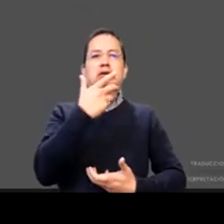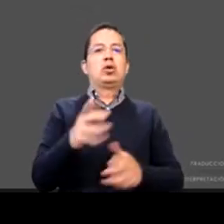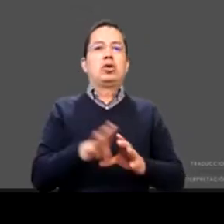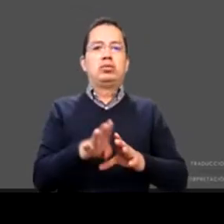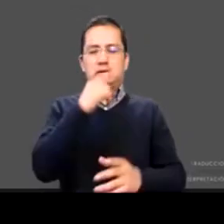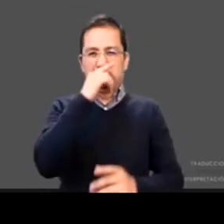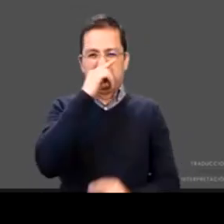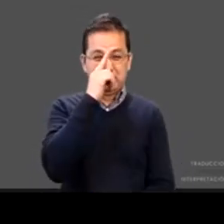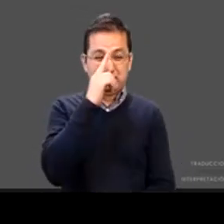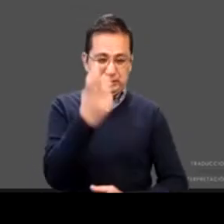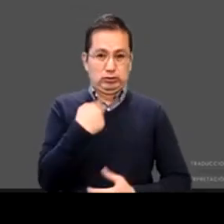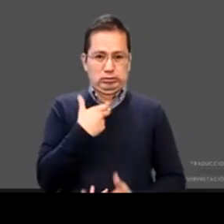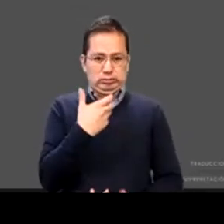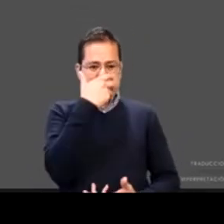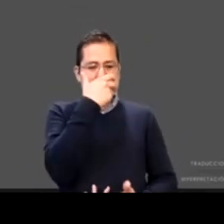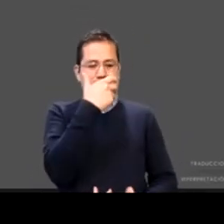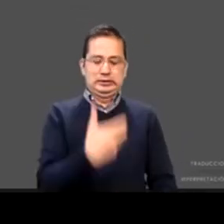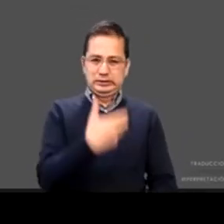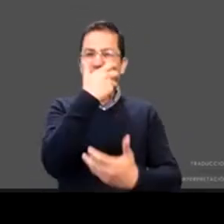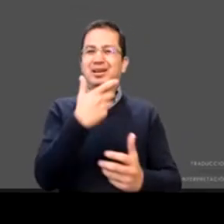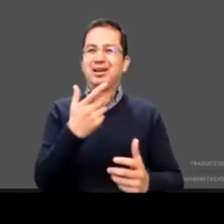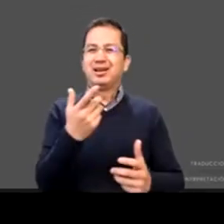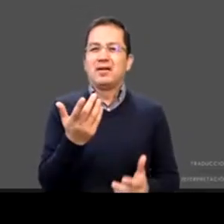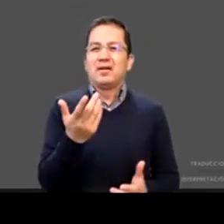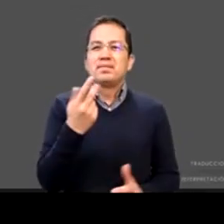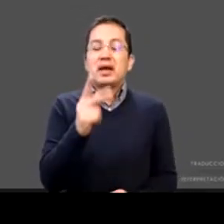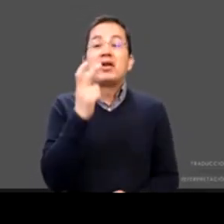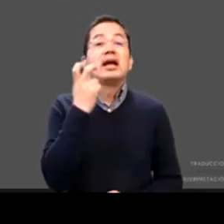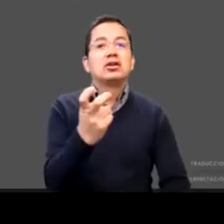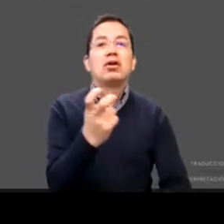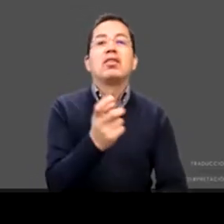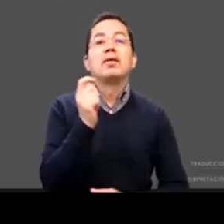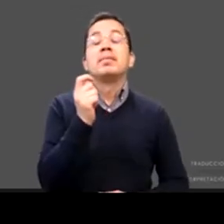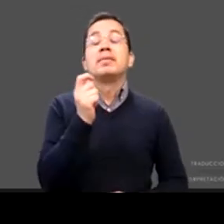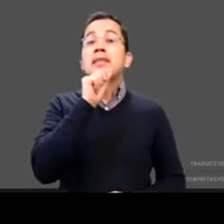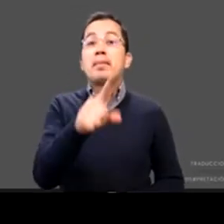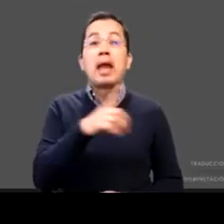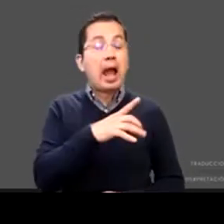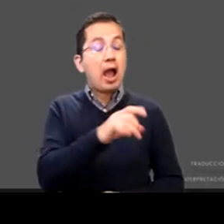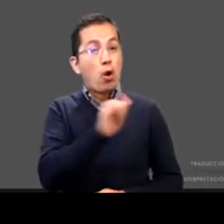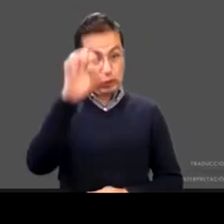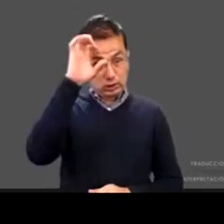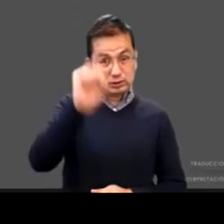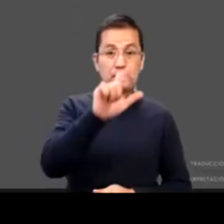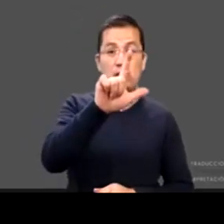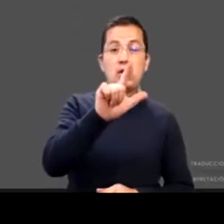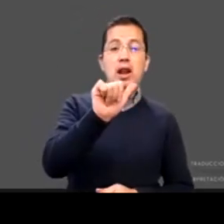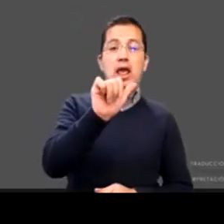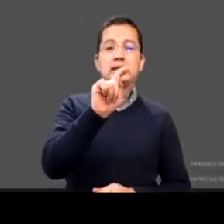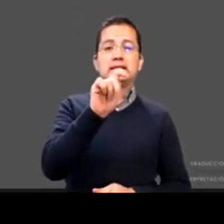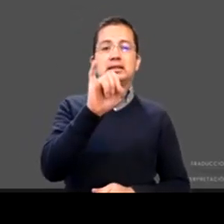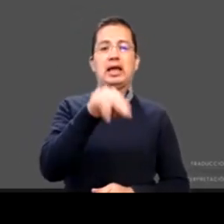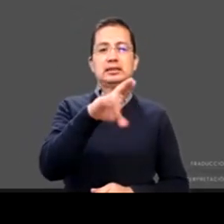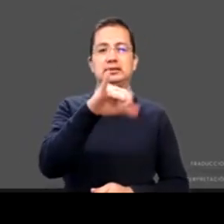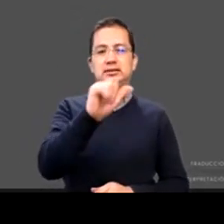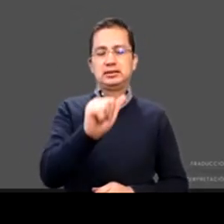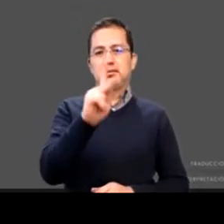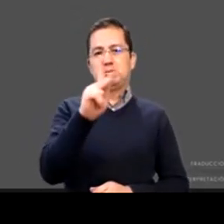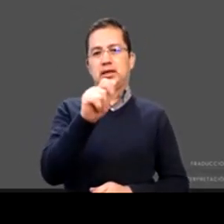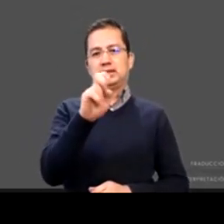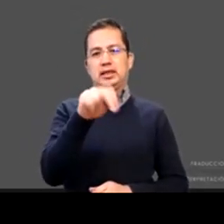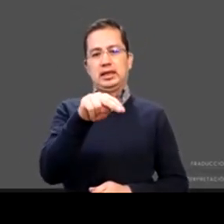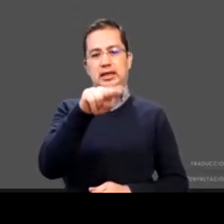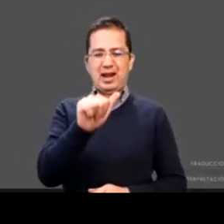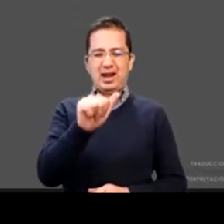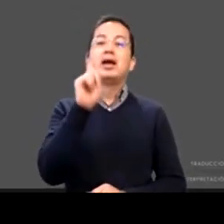pero lo estoy agarrando y ahí un concepto que empezamos es el de lactancia paterna que es el mejor alimento es la leche materna pero así como mamá se